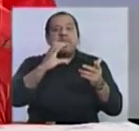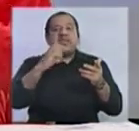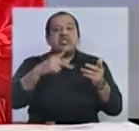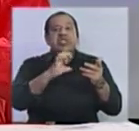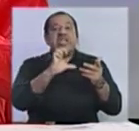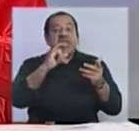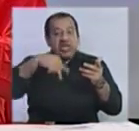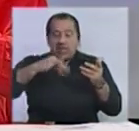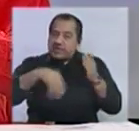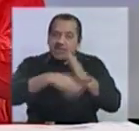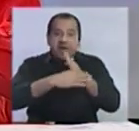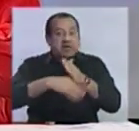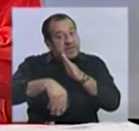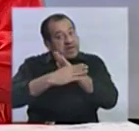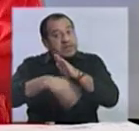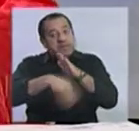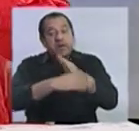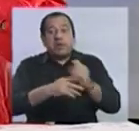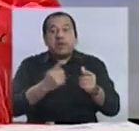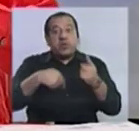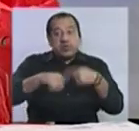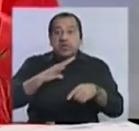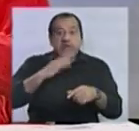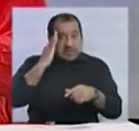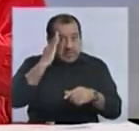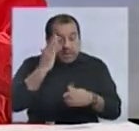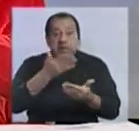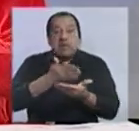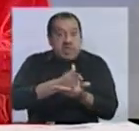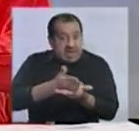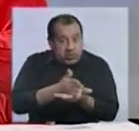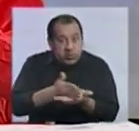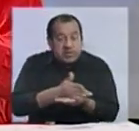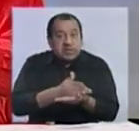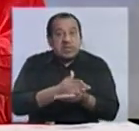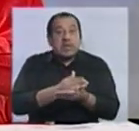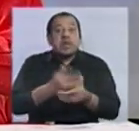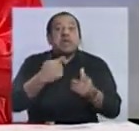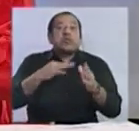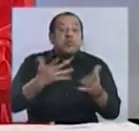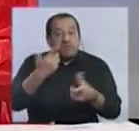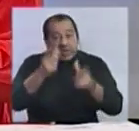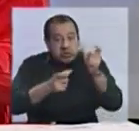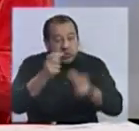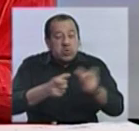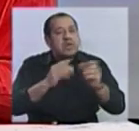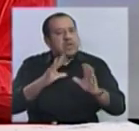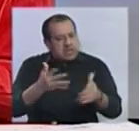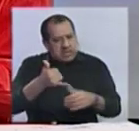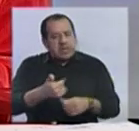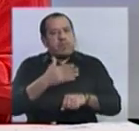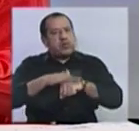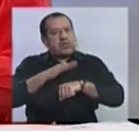gente que ha estado mucho tiempo y que además ha sabido articular, porque han sido personas que han tenido responsabilidad de